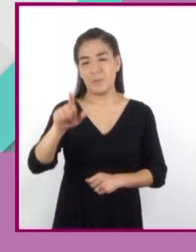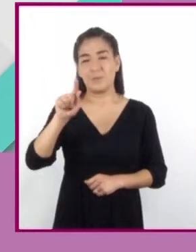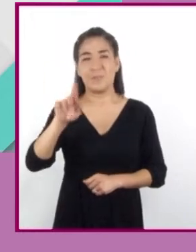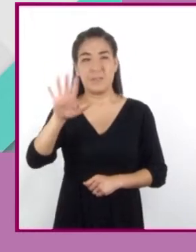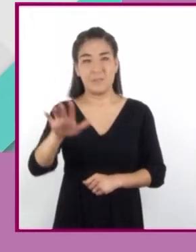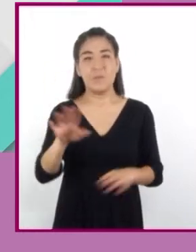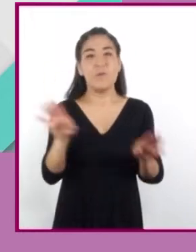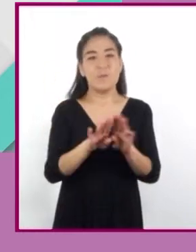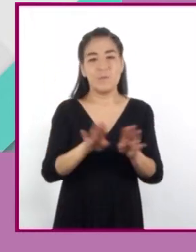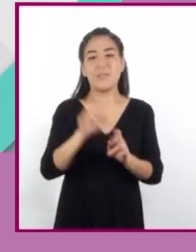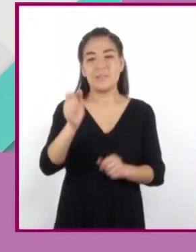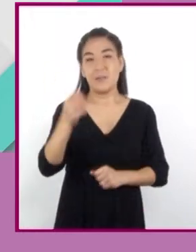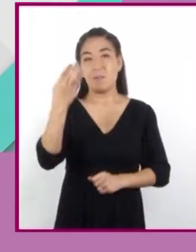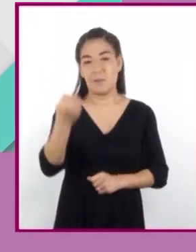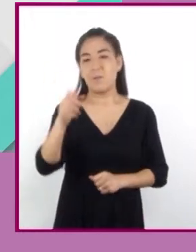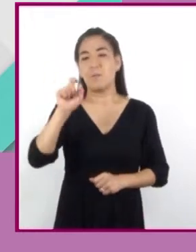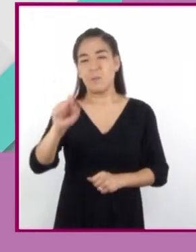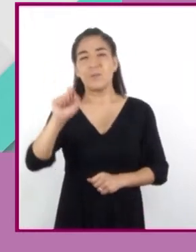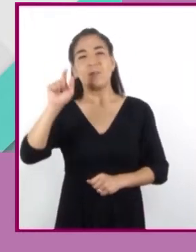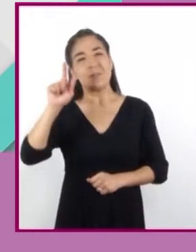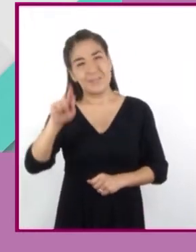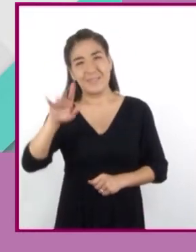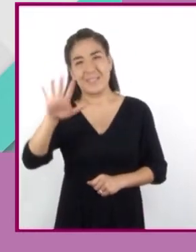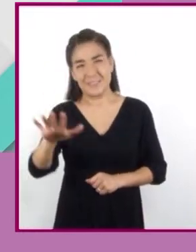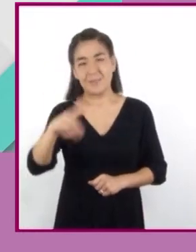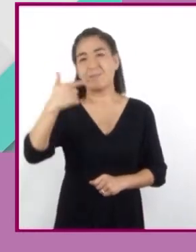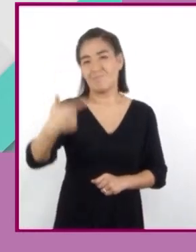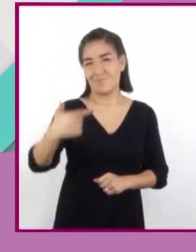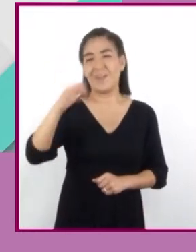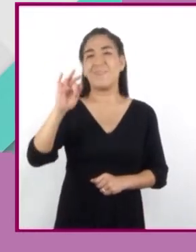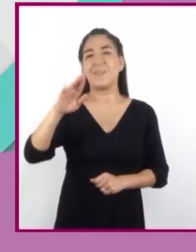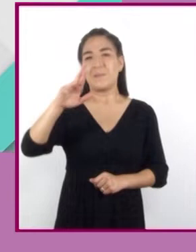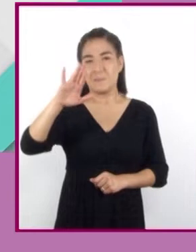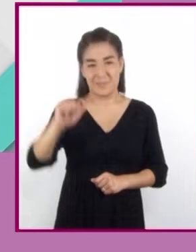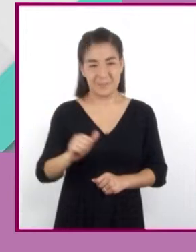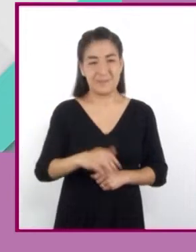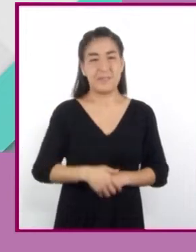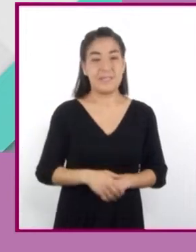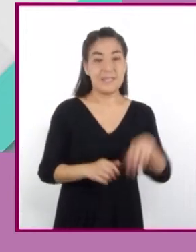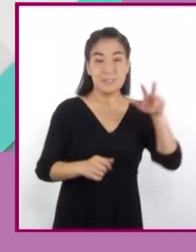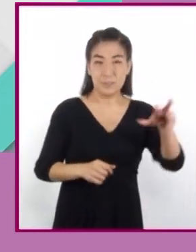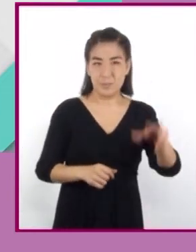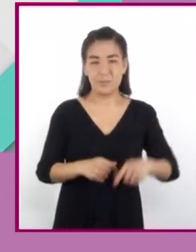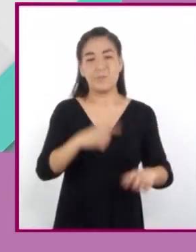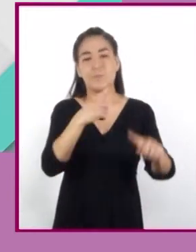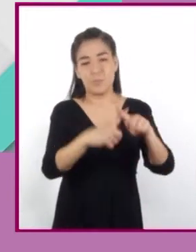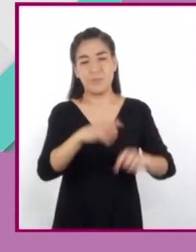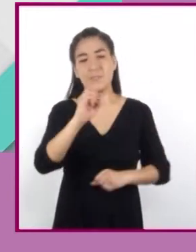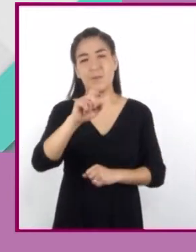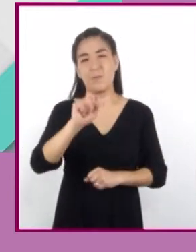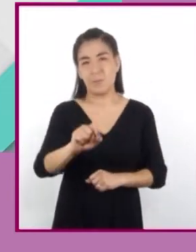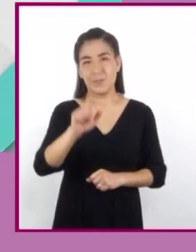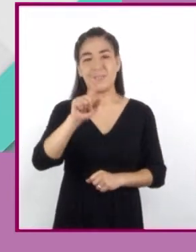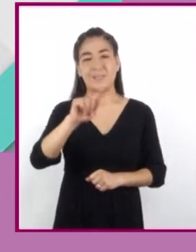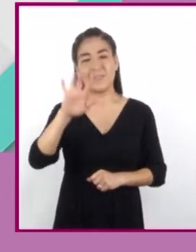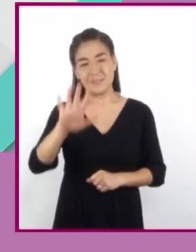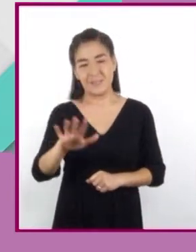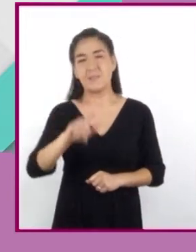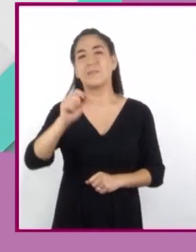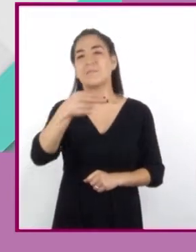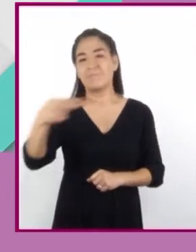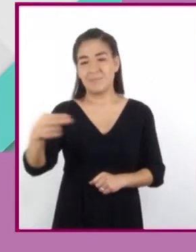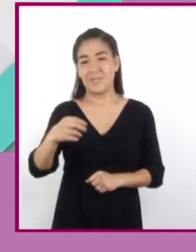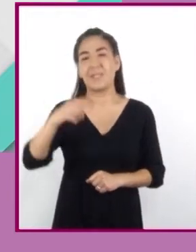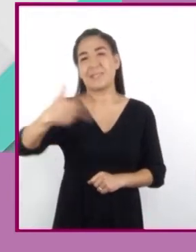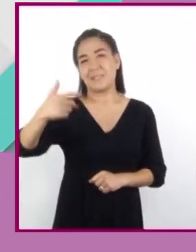interpreta como 9.75 gramos de fibra. 18 por 0.75 es igual a 13.5,